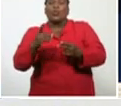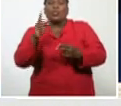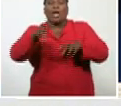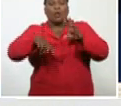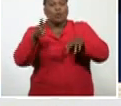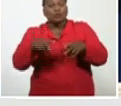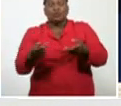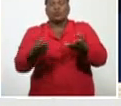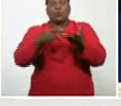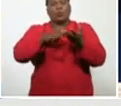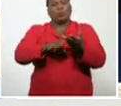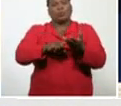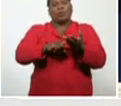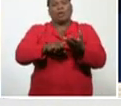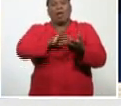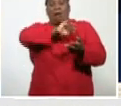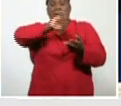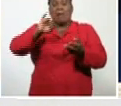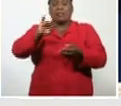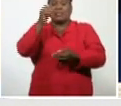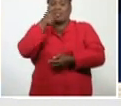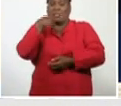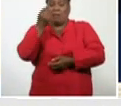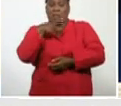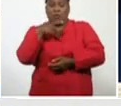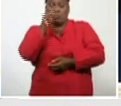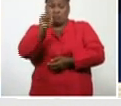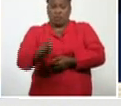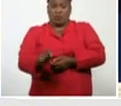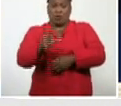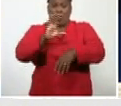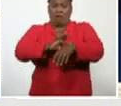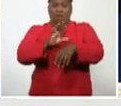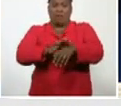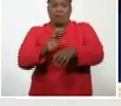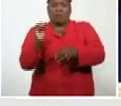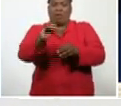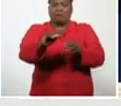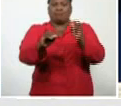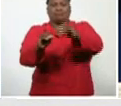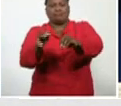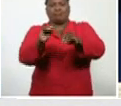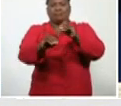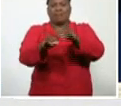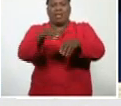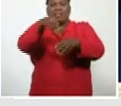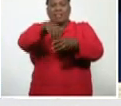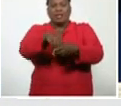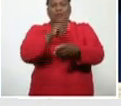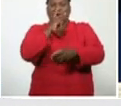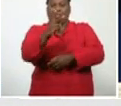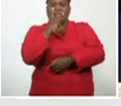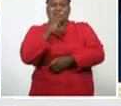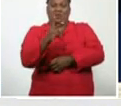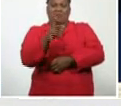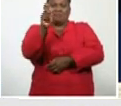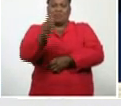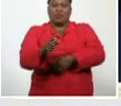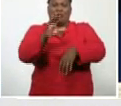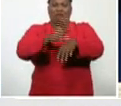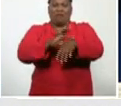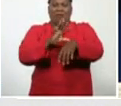además de, los tratamientos, que se han, ido, incorporando, al esquema, de atención, de nuestros pacientes,